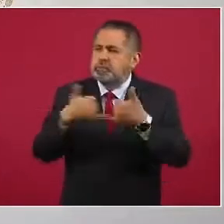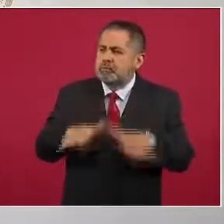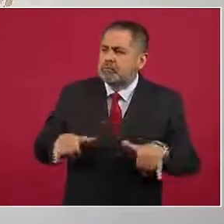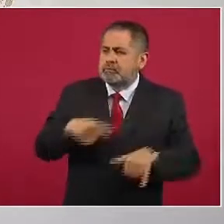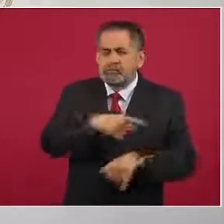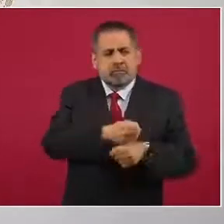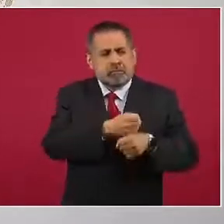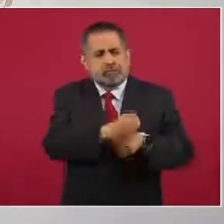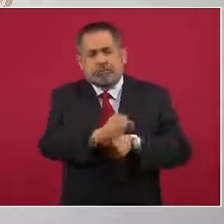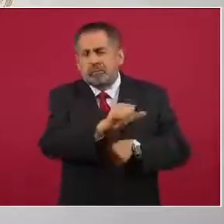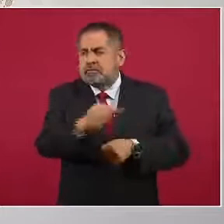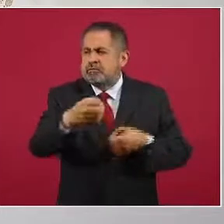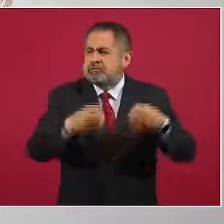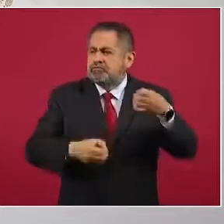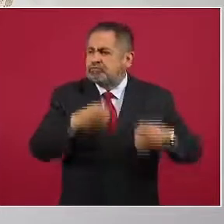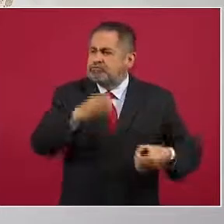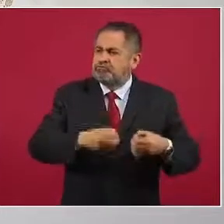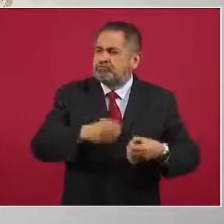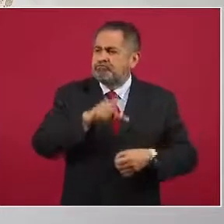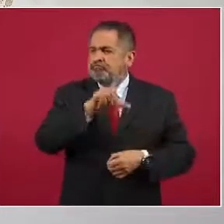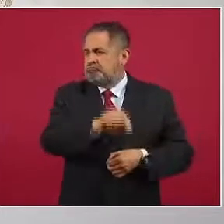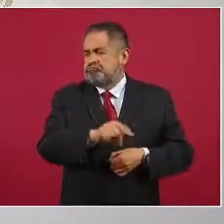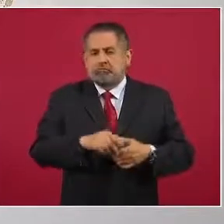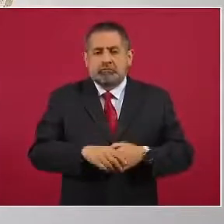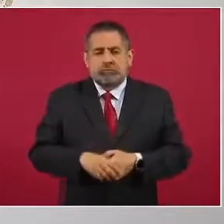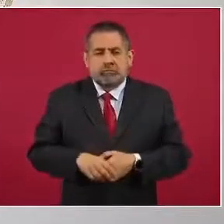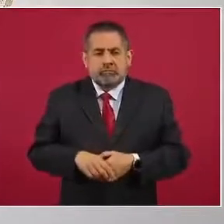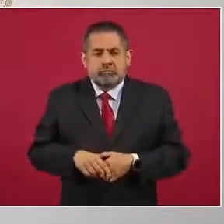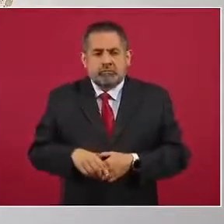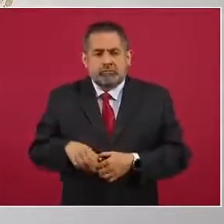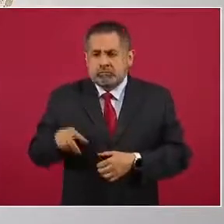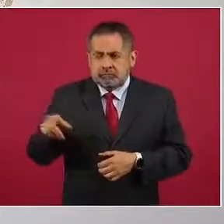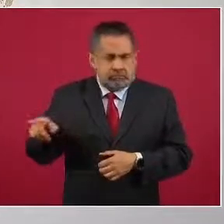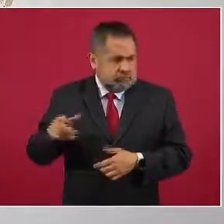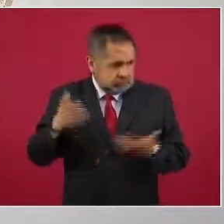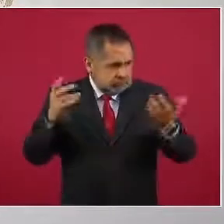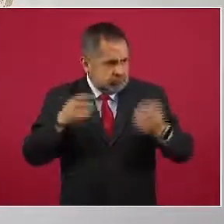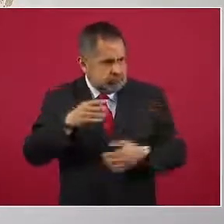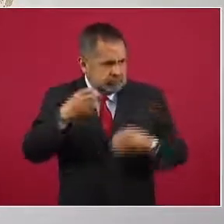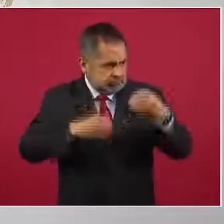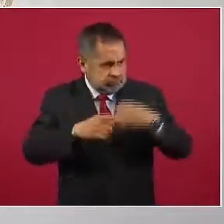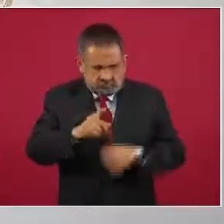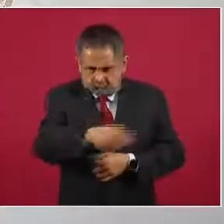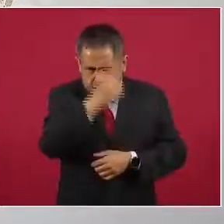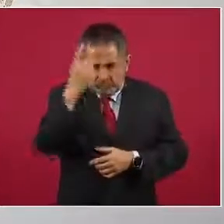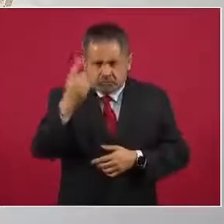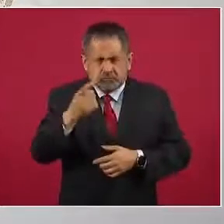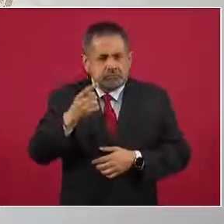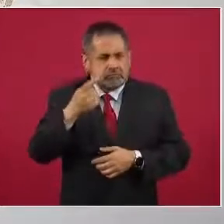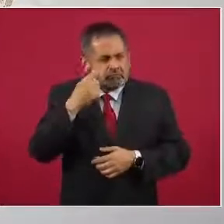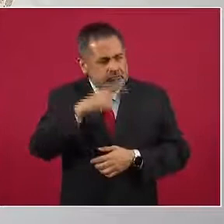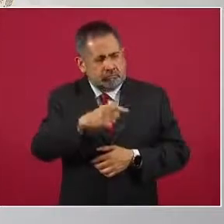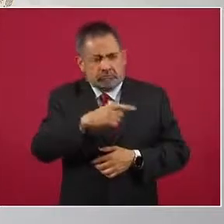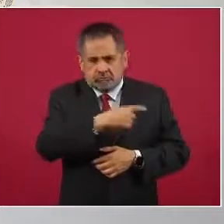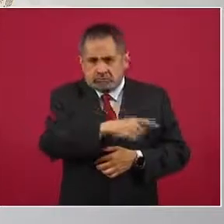maltratado a un juez. La respuesta fue ¿y qué espera para